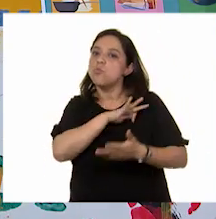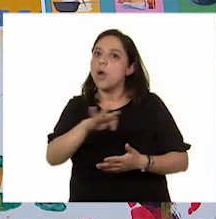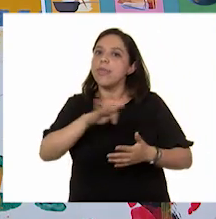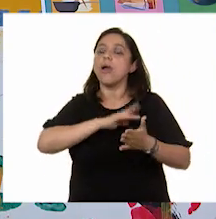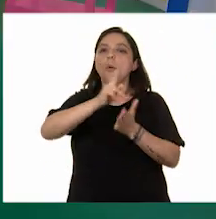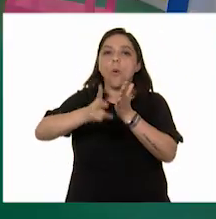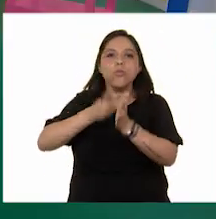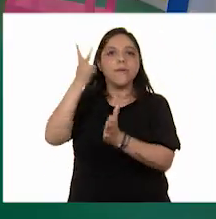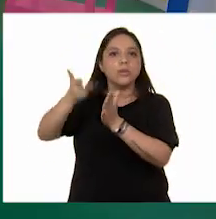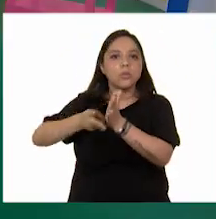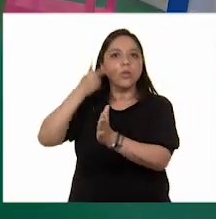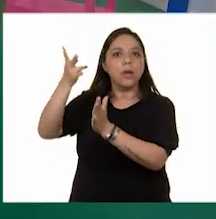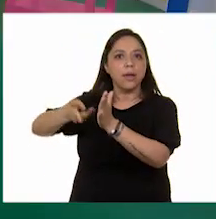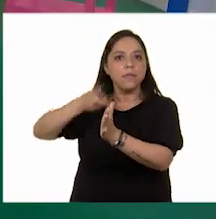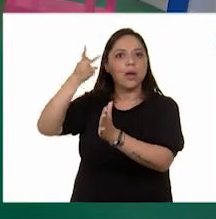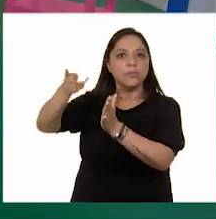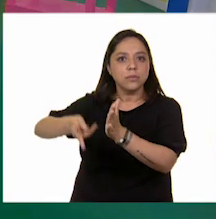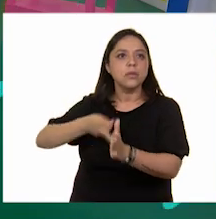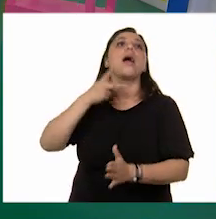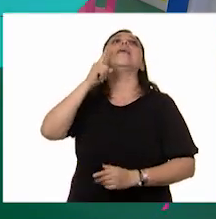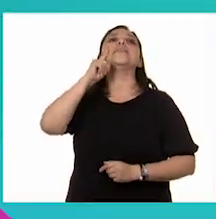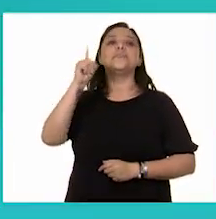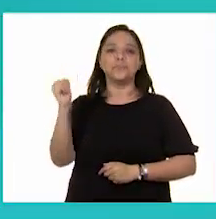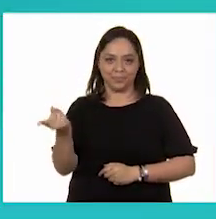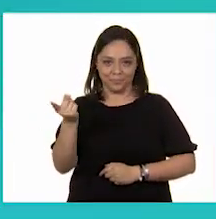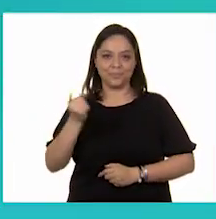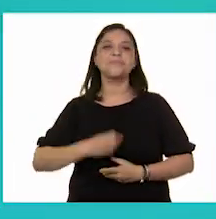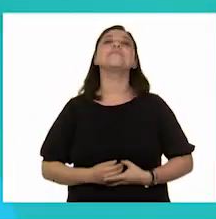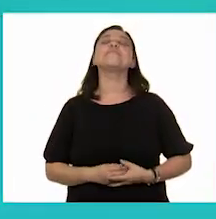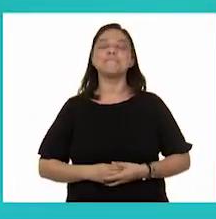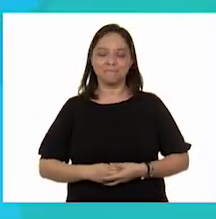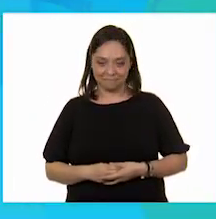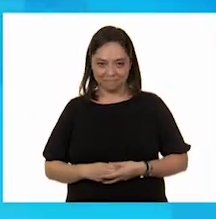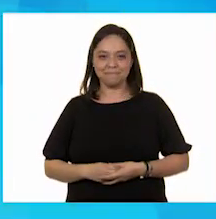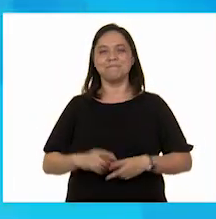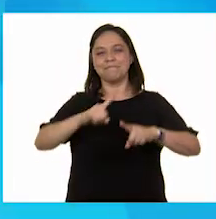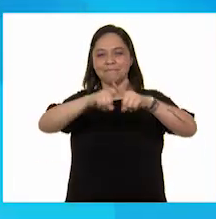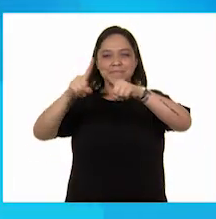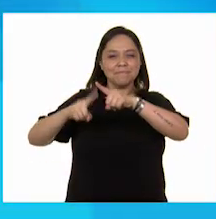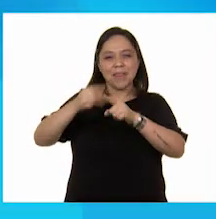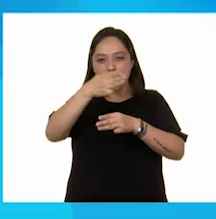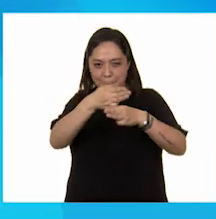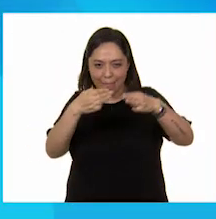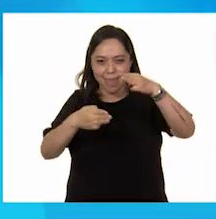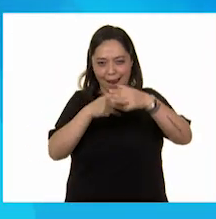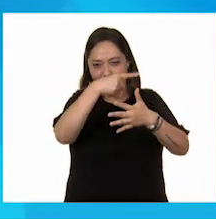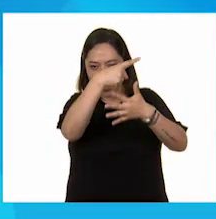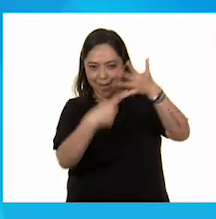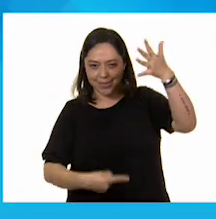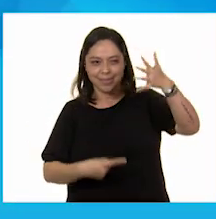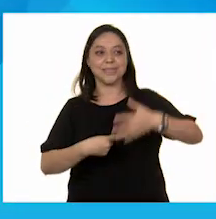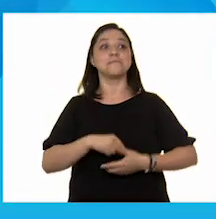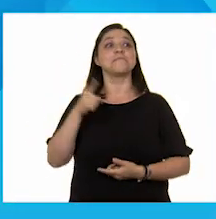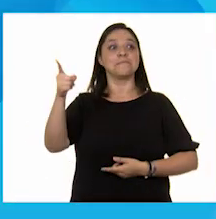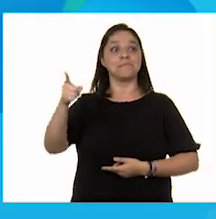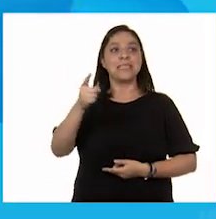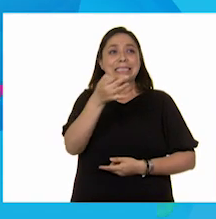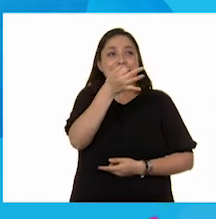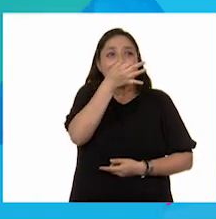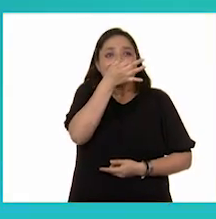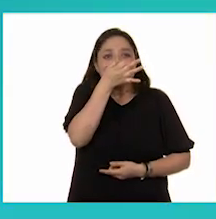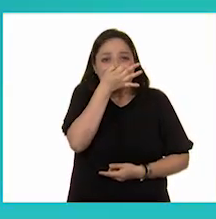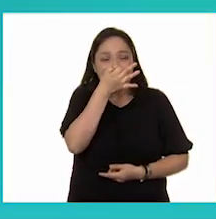lo tengo. Lo tengo. Aquí está. Aquí está, mira. Materiales reciclables. Muy bien, Panchito. ¡Eh! ¡Eh! ¡Eh! Casi la tengo toda. ¿Yo la tendré?